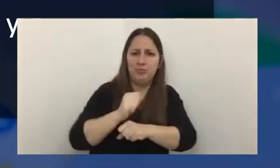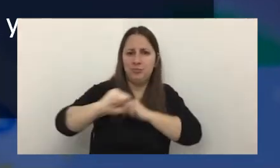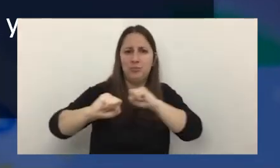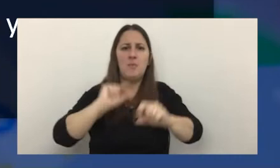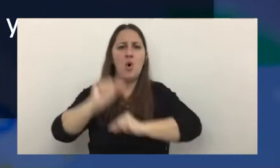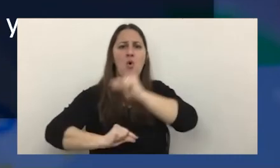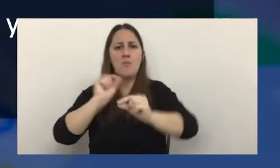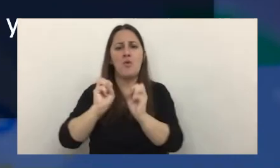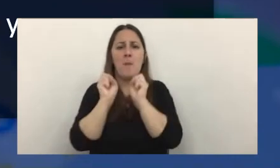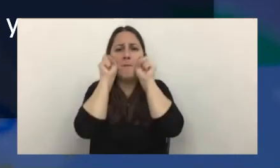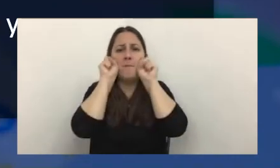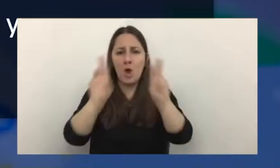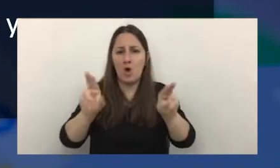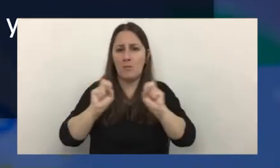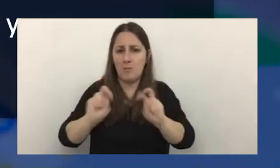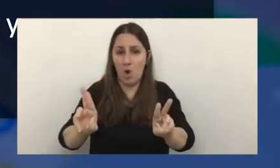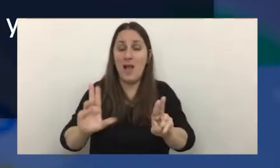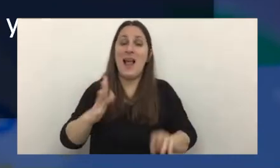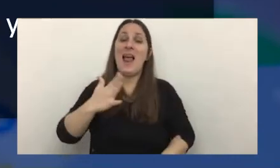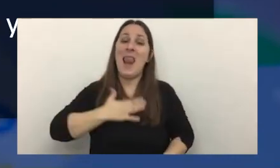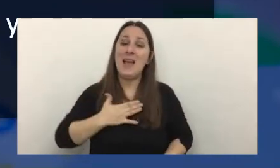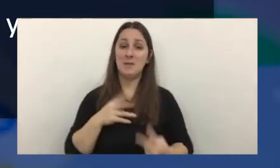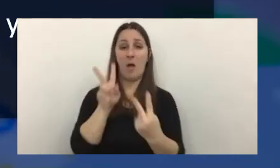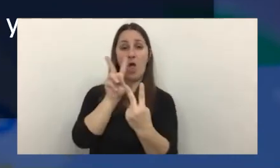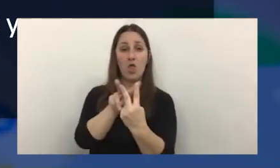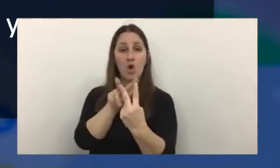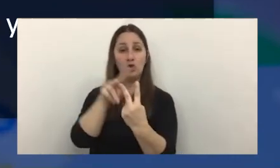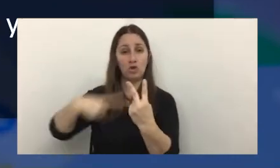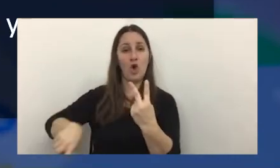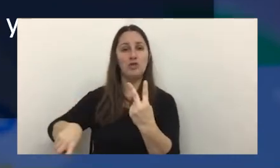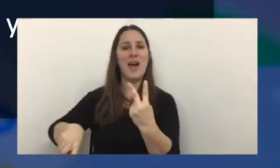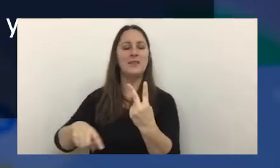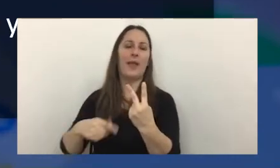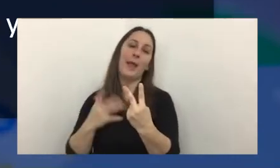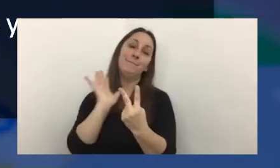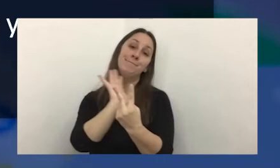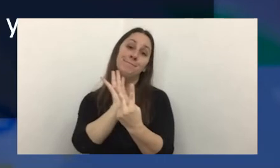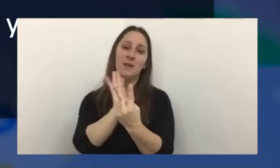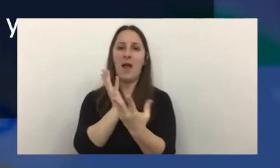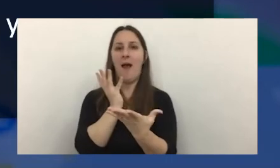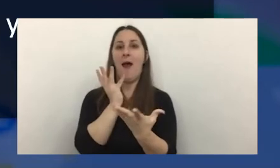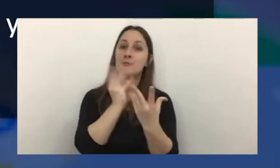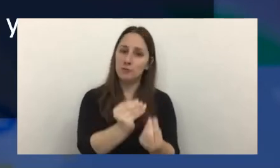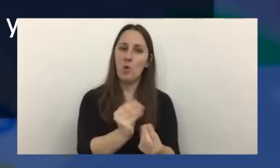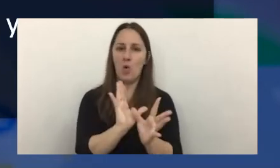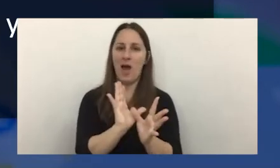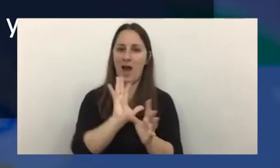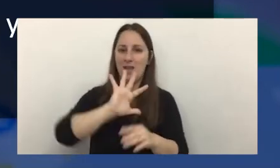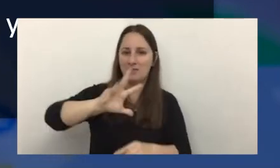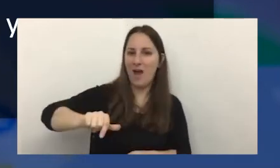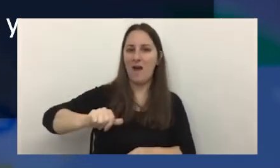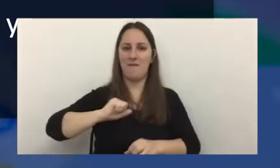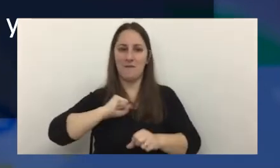y que lamentablemente los dos factores que van a colaborar además de esta situación este diagnóstico grave